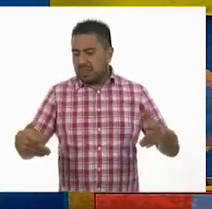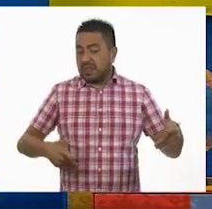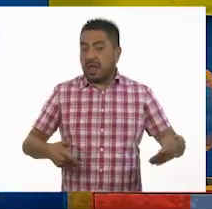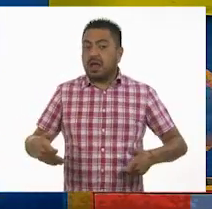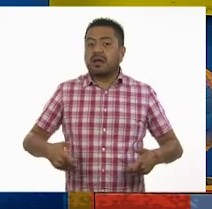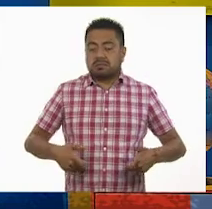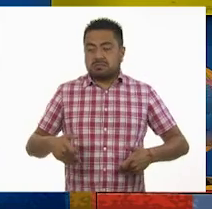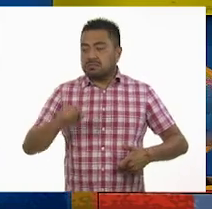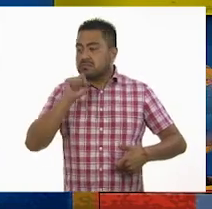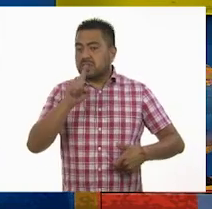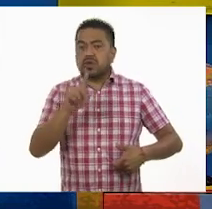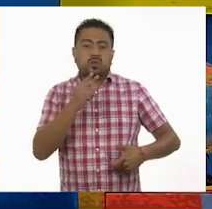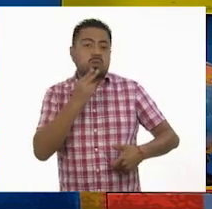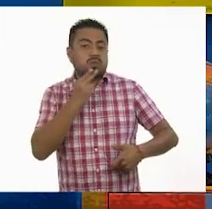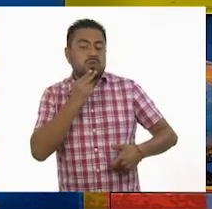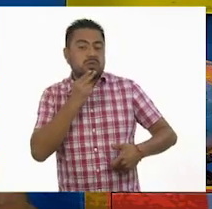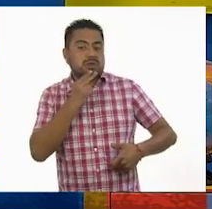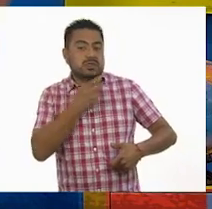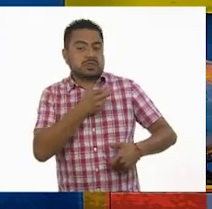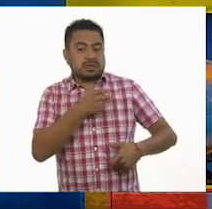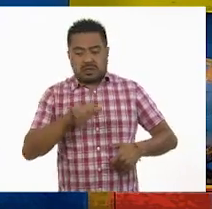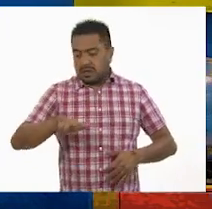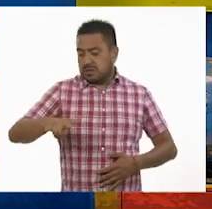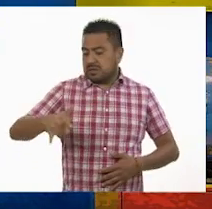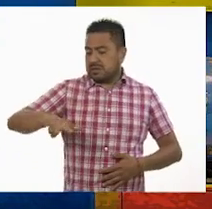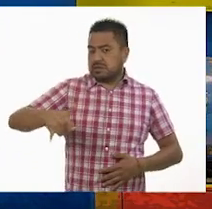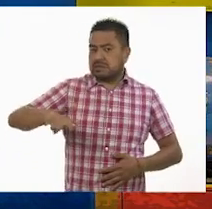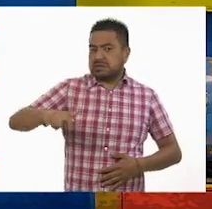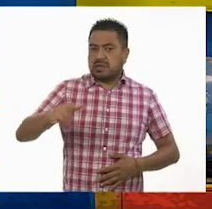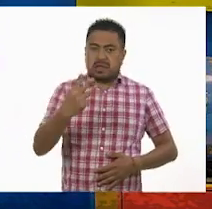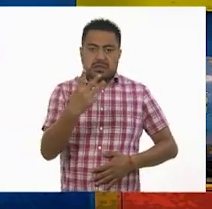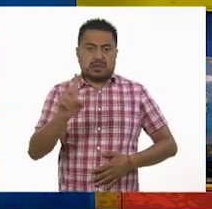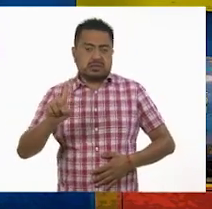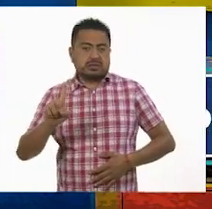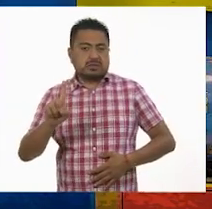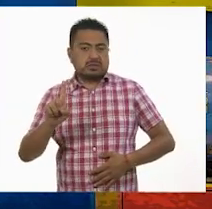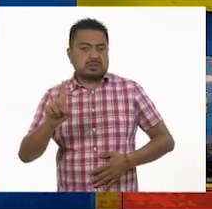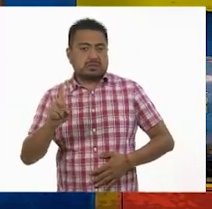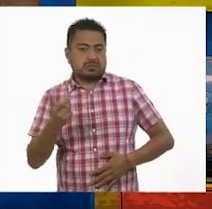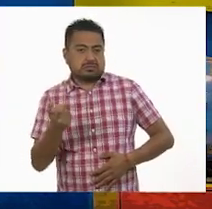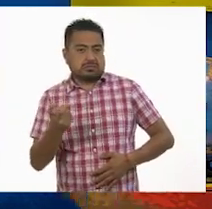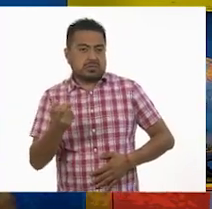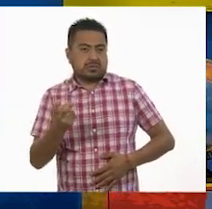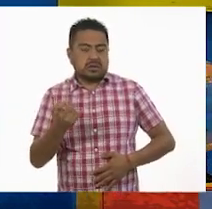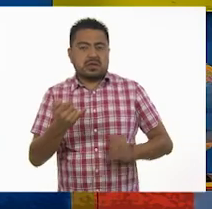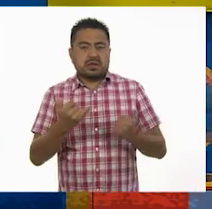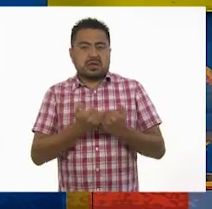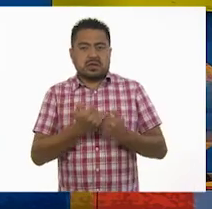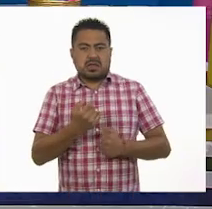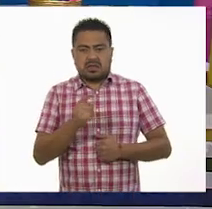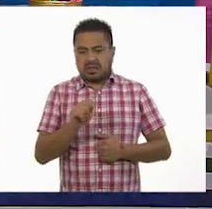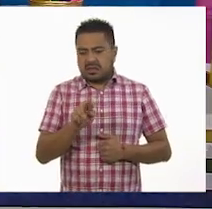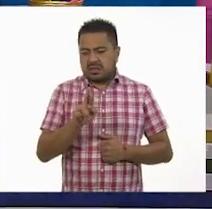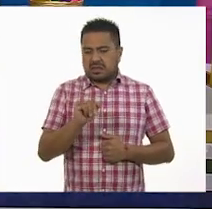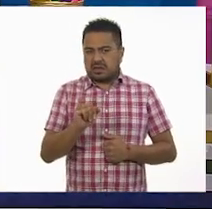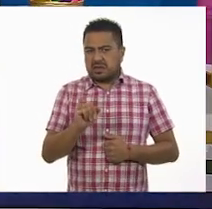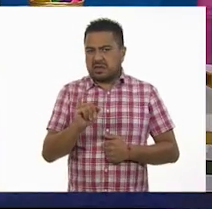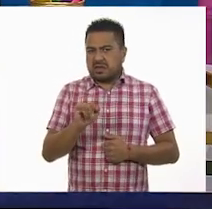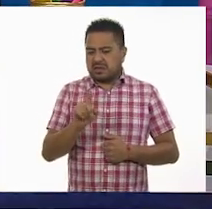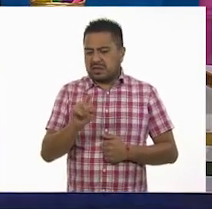que utilizó títeres bidimensionales y tridimensionales.